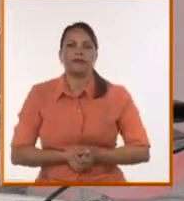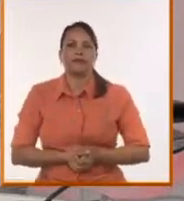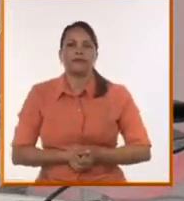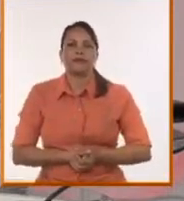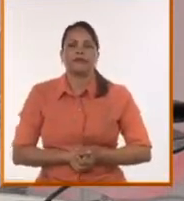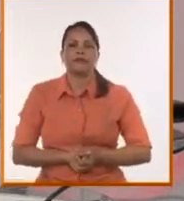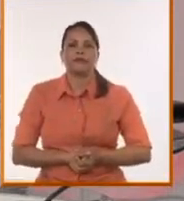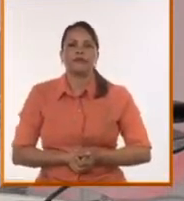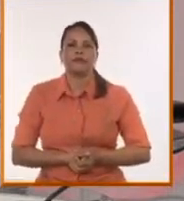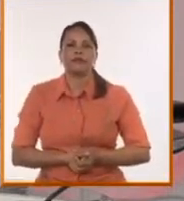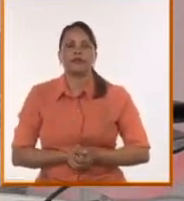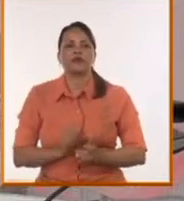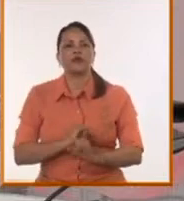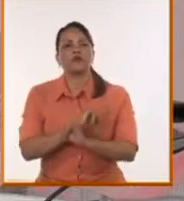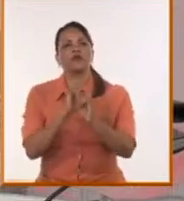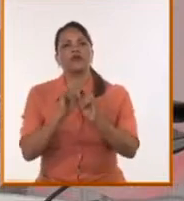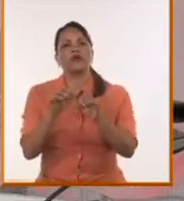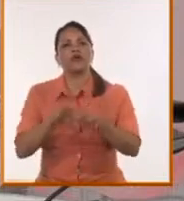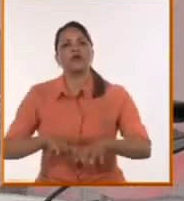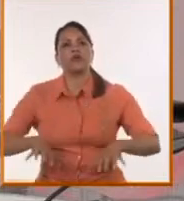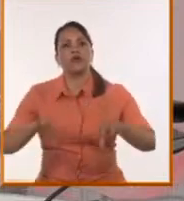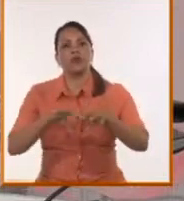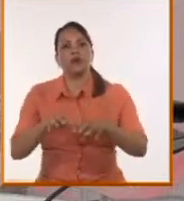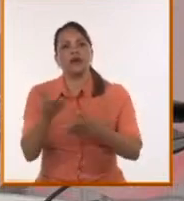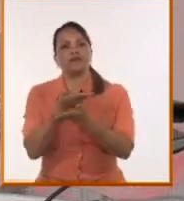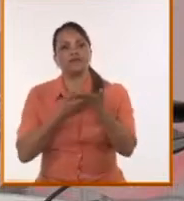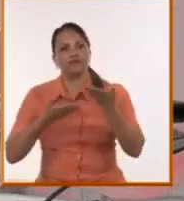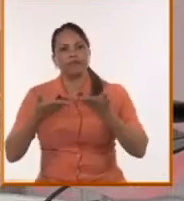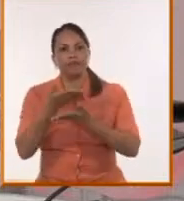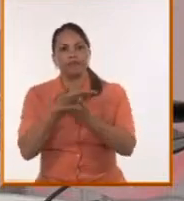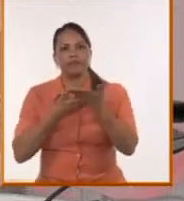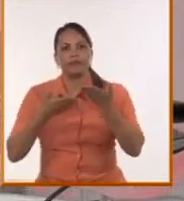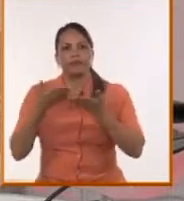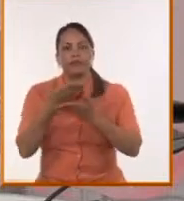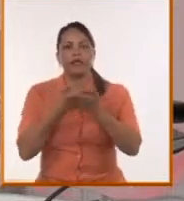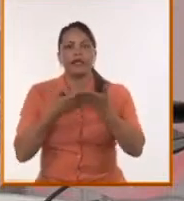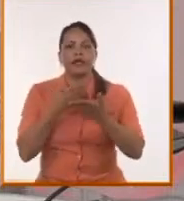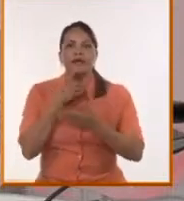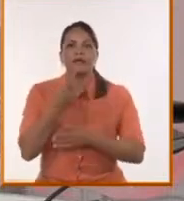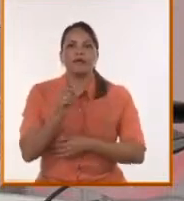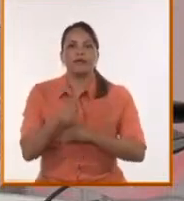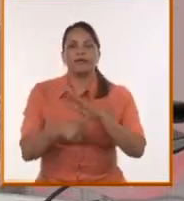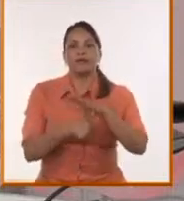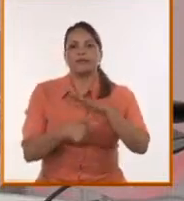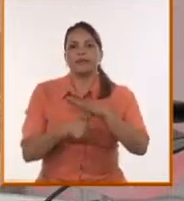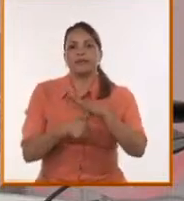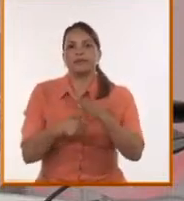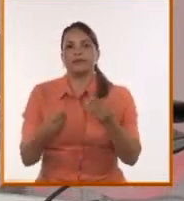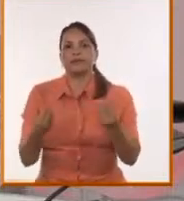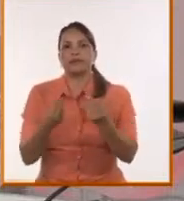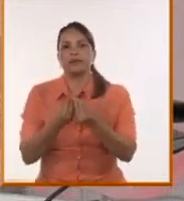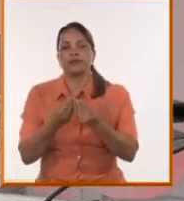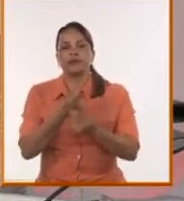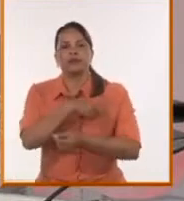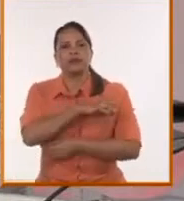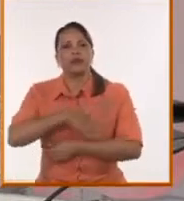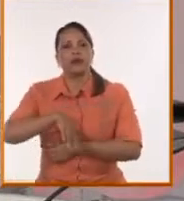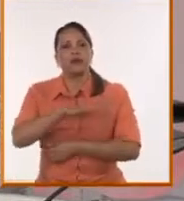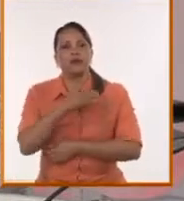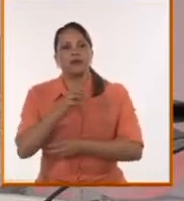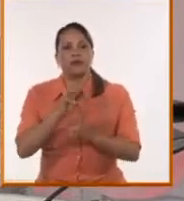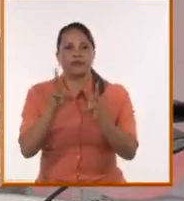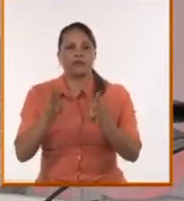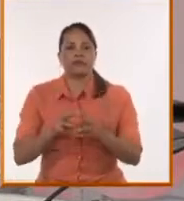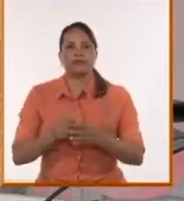pues, como se ha anunciado, un espacio frecuente de intercambio también del presidente con nuestro pueblo a través de las redes